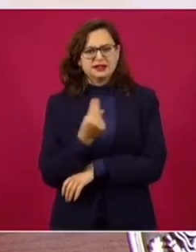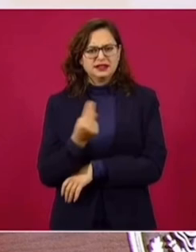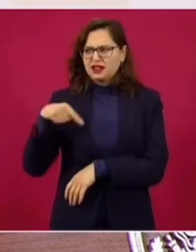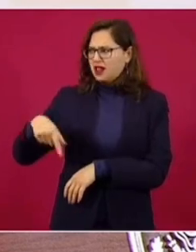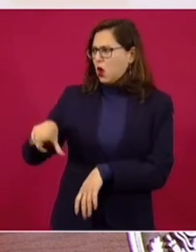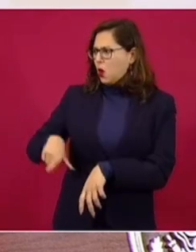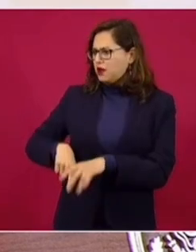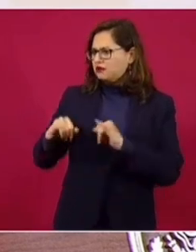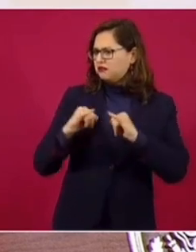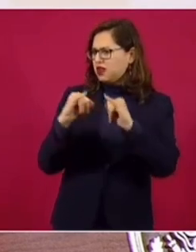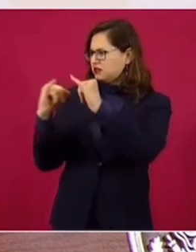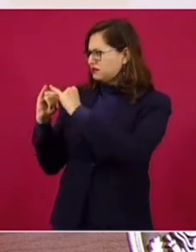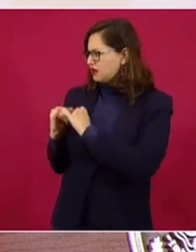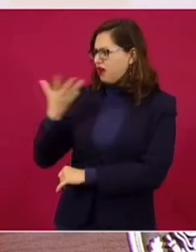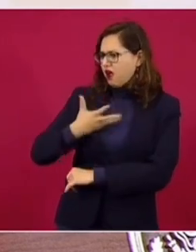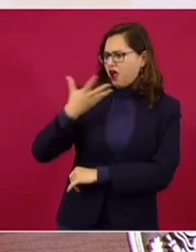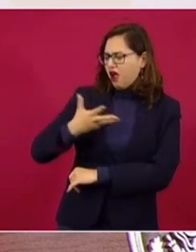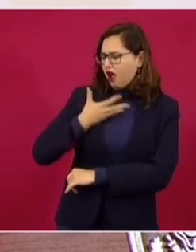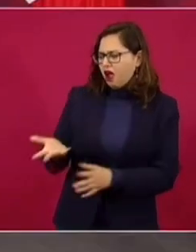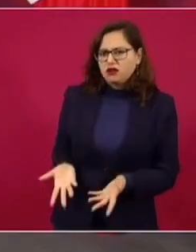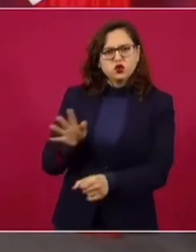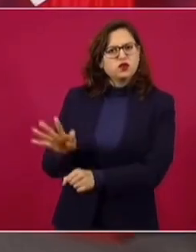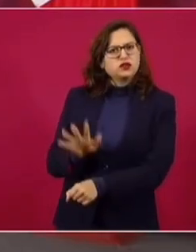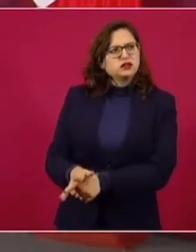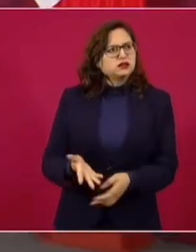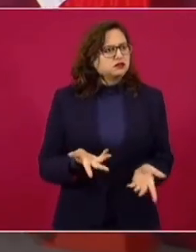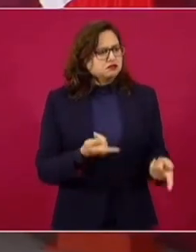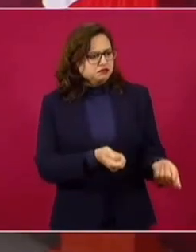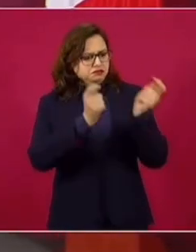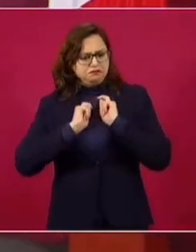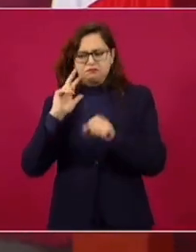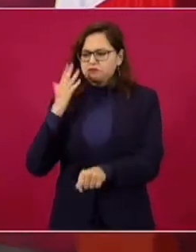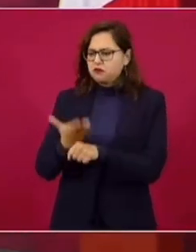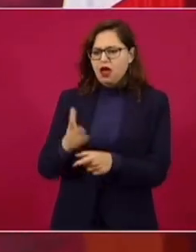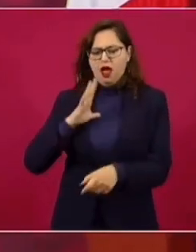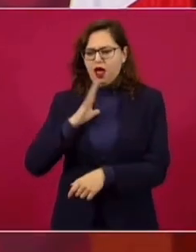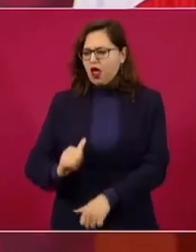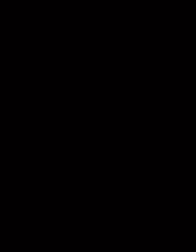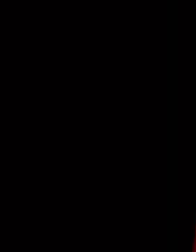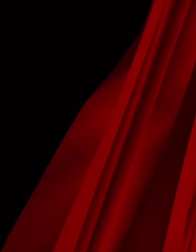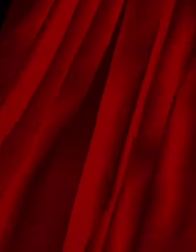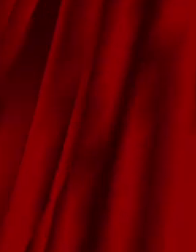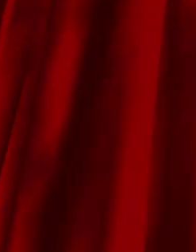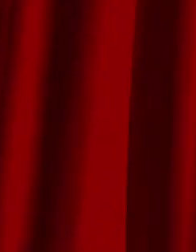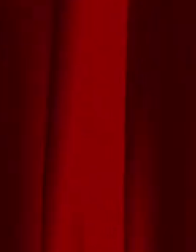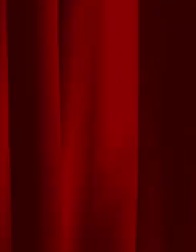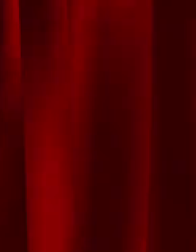llevar a cabo el Poder Legislativo, el Poder Judicial, el Ejecutivo. ¡Suscríbete al